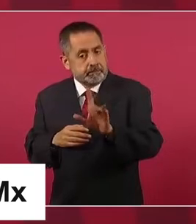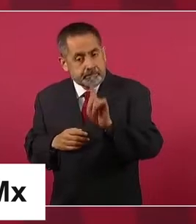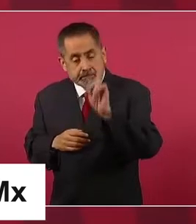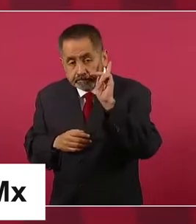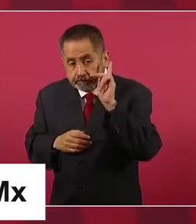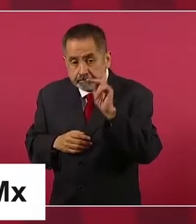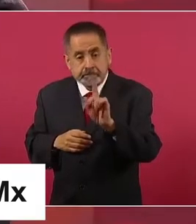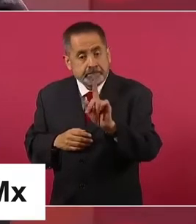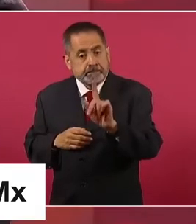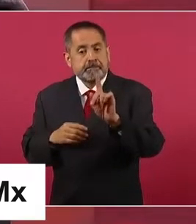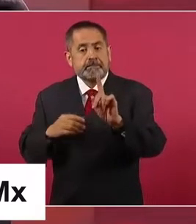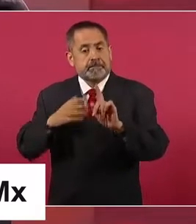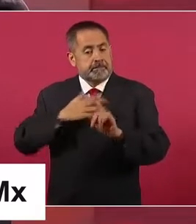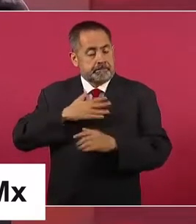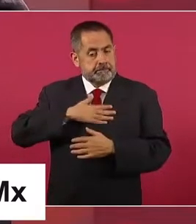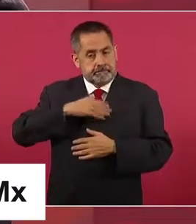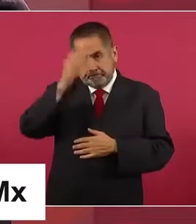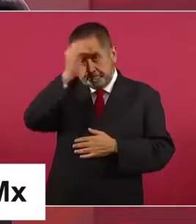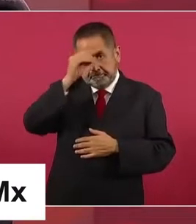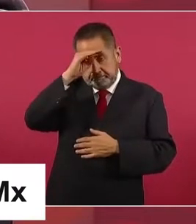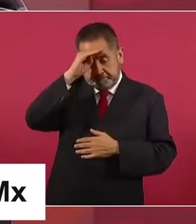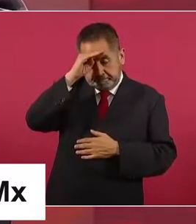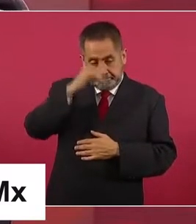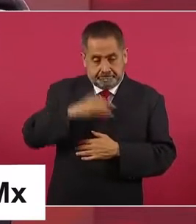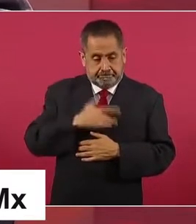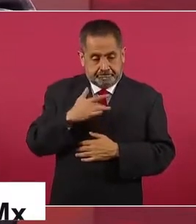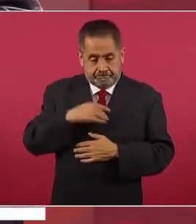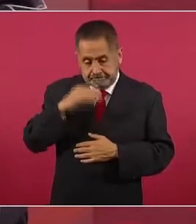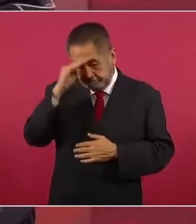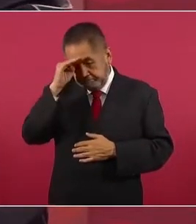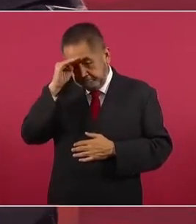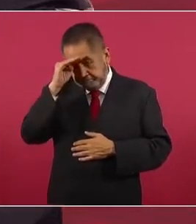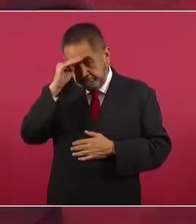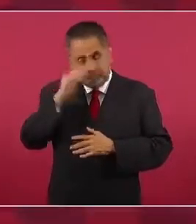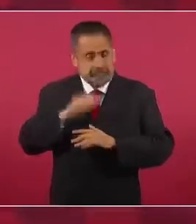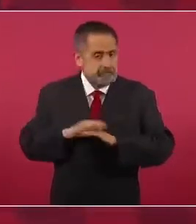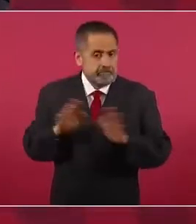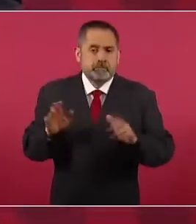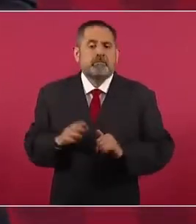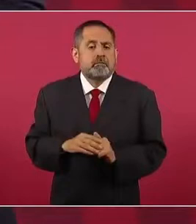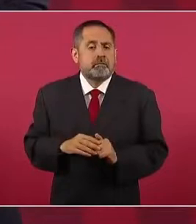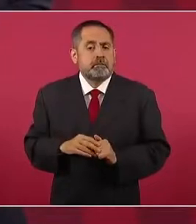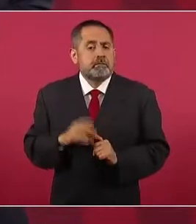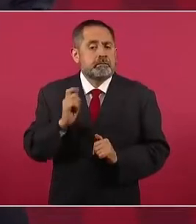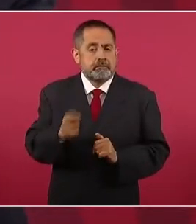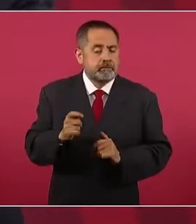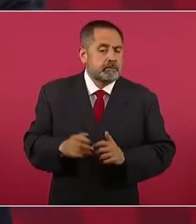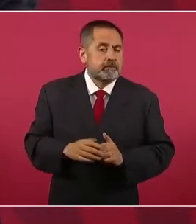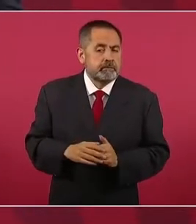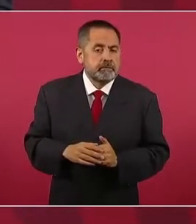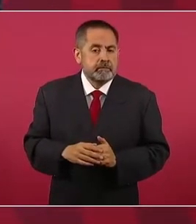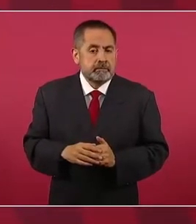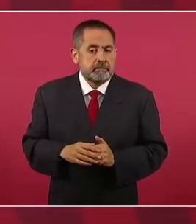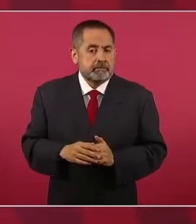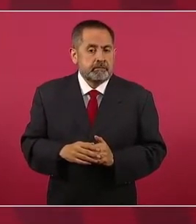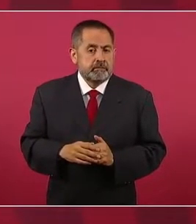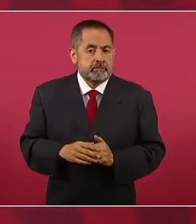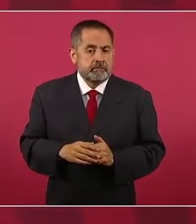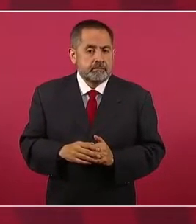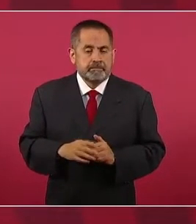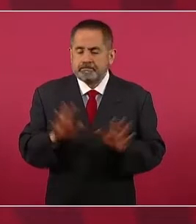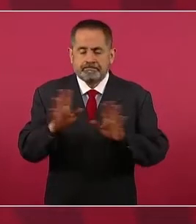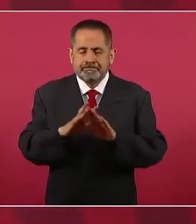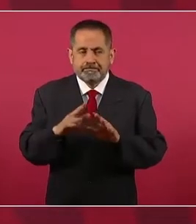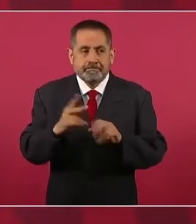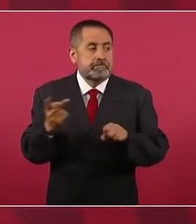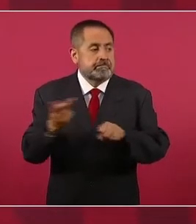era que miráramos